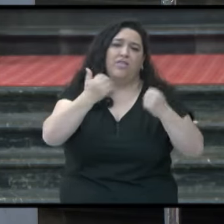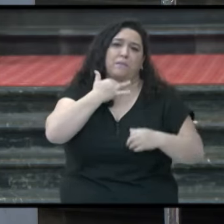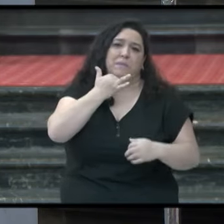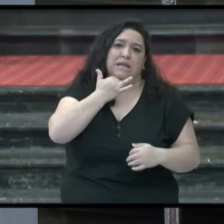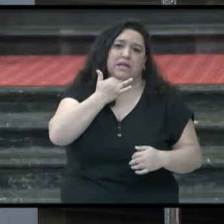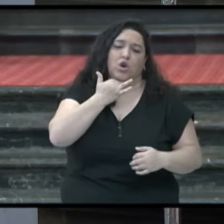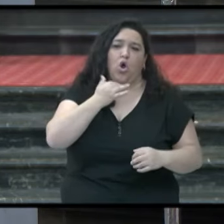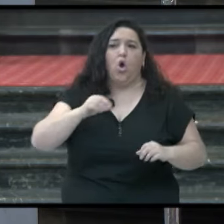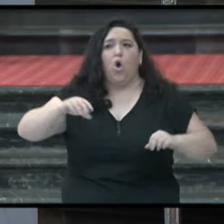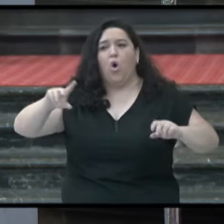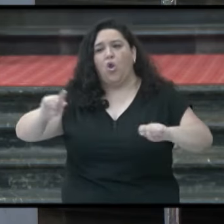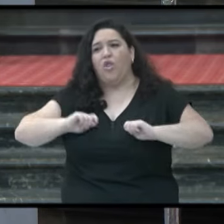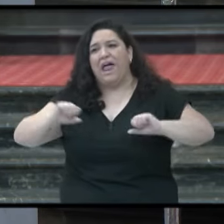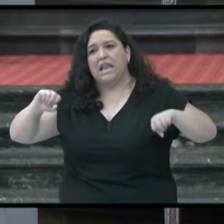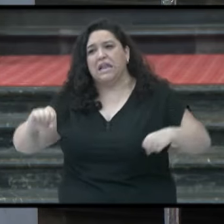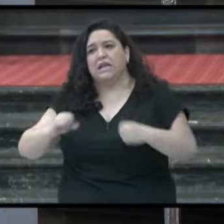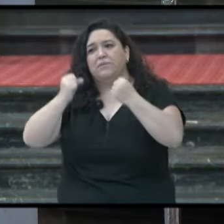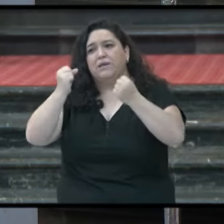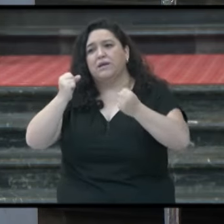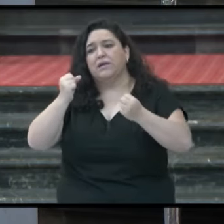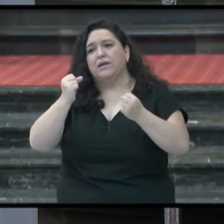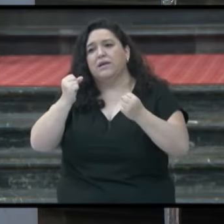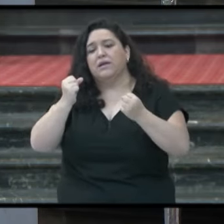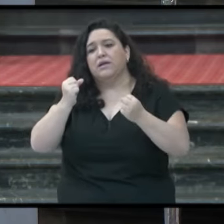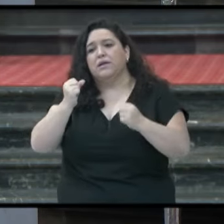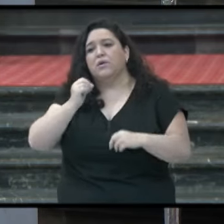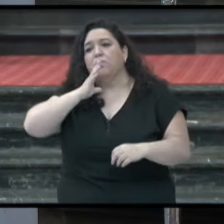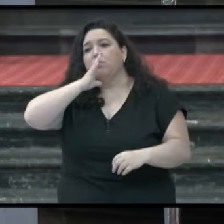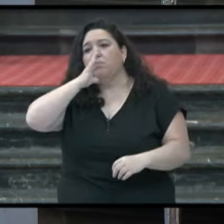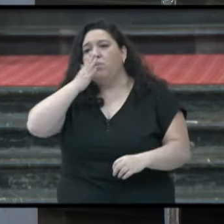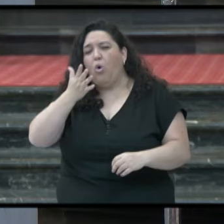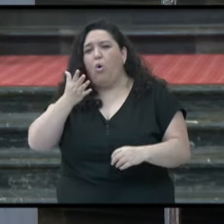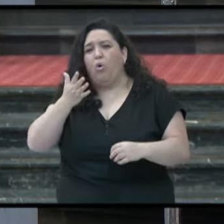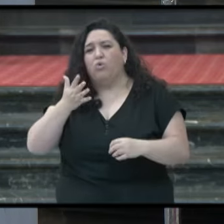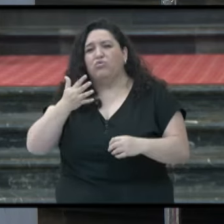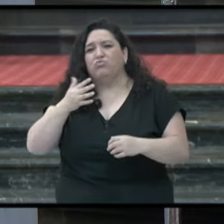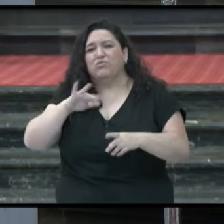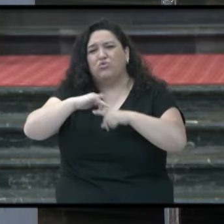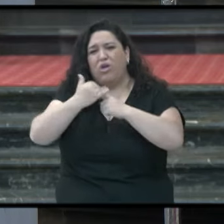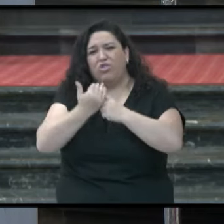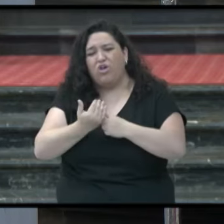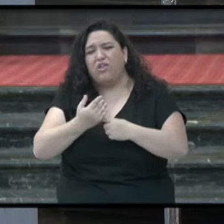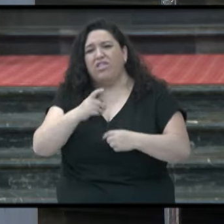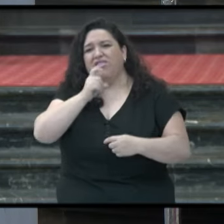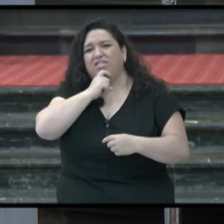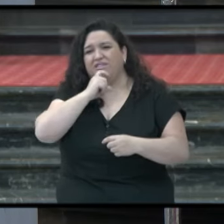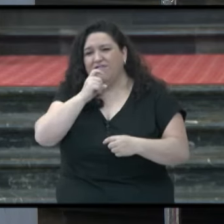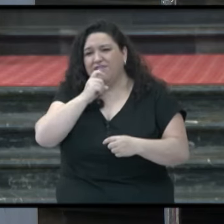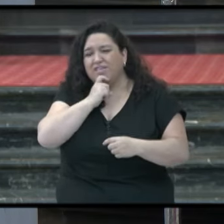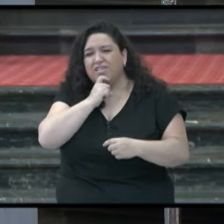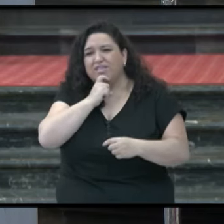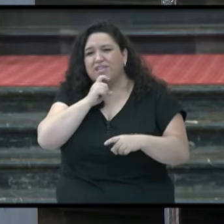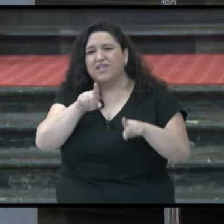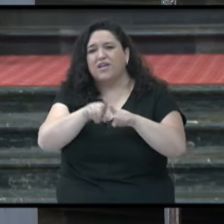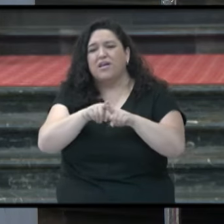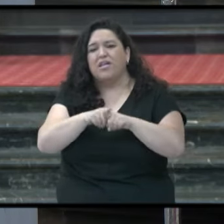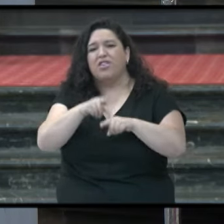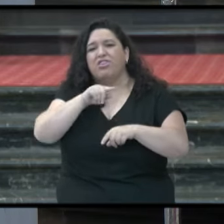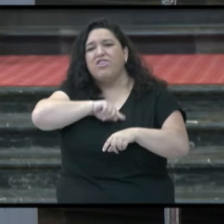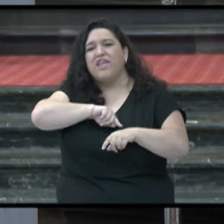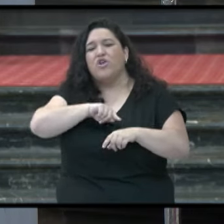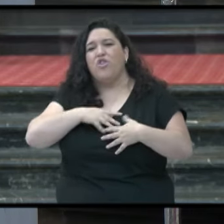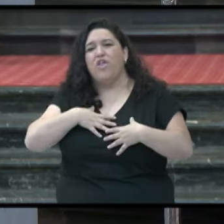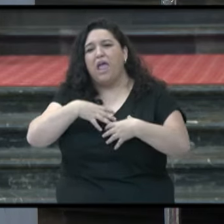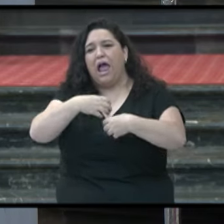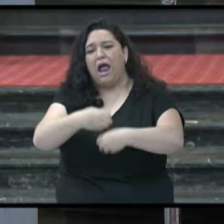o nos ha librado de tantos obstáculos incluso en el alma, como es nuestro egoísmo